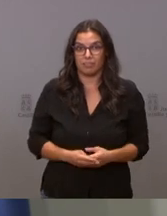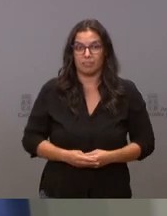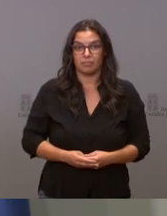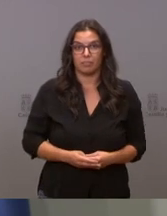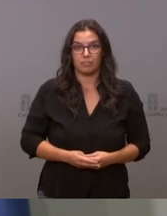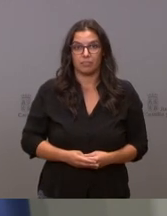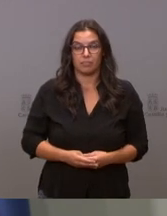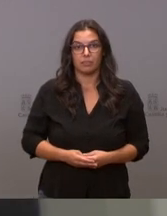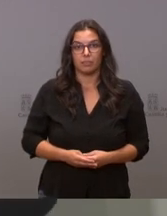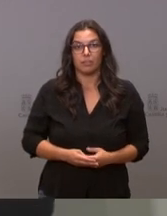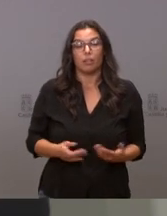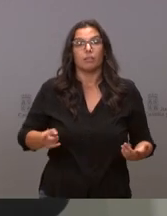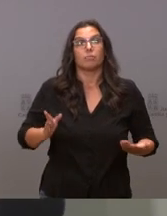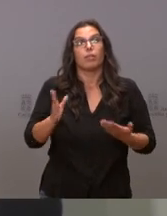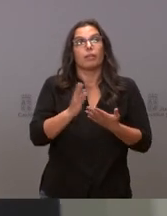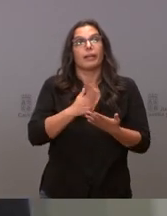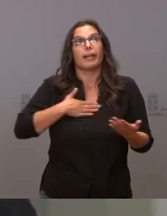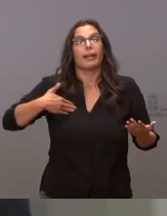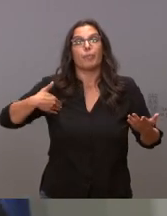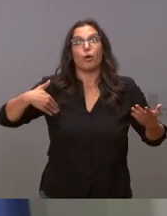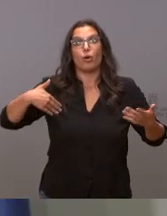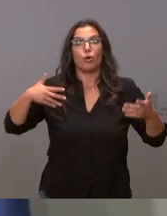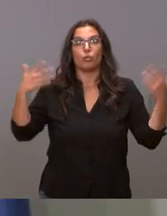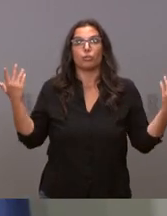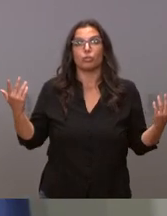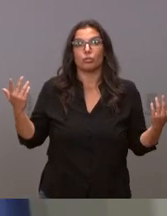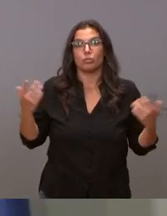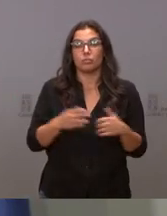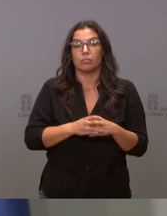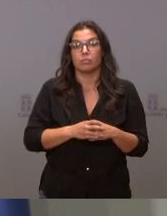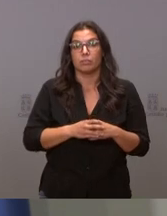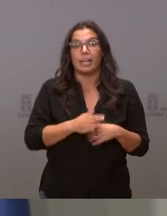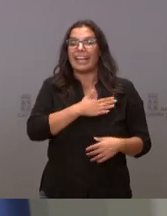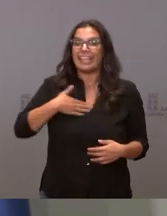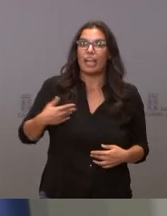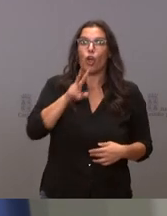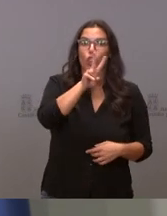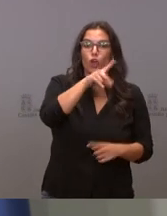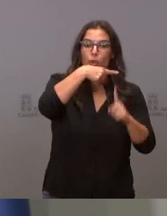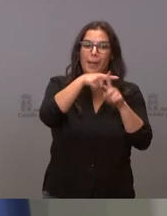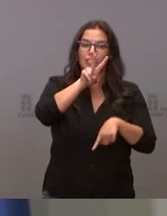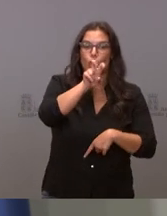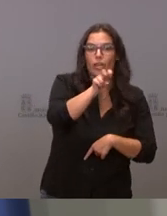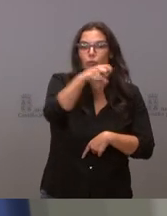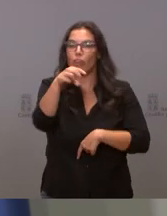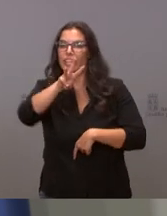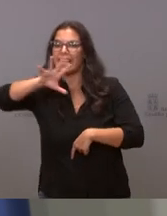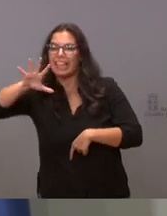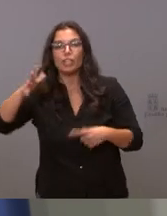no queremos queremos que dos y dos sumen 35 complicado